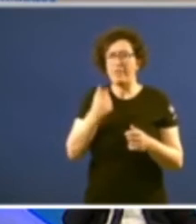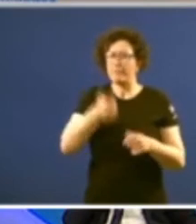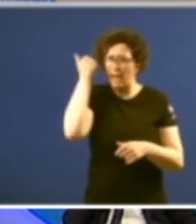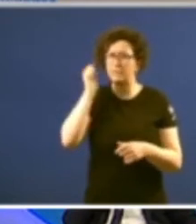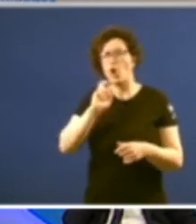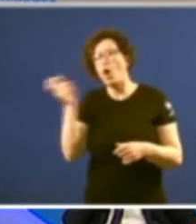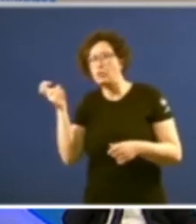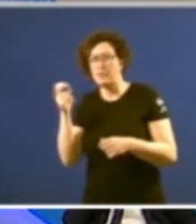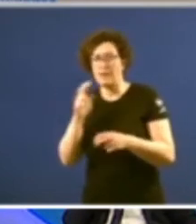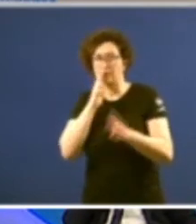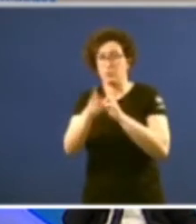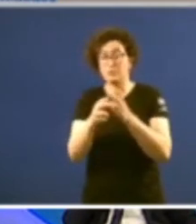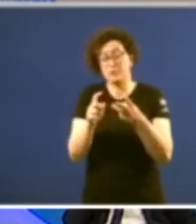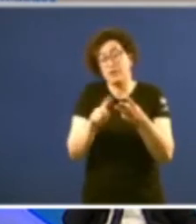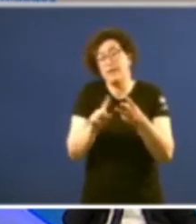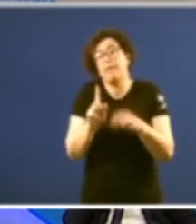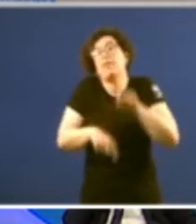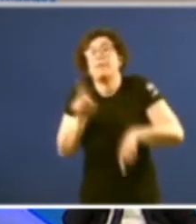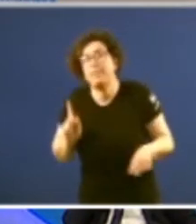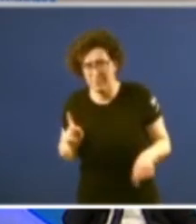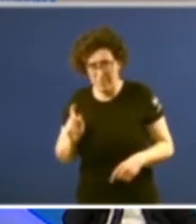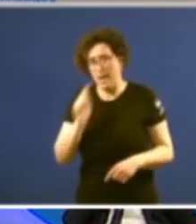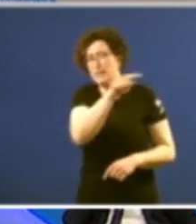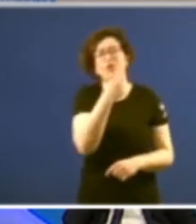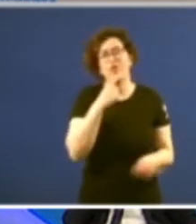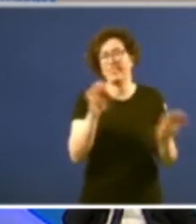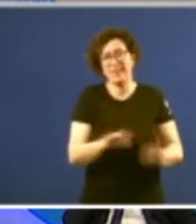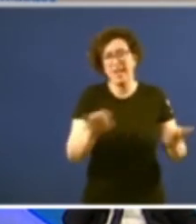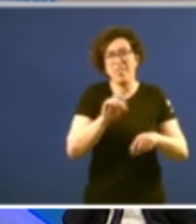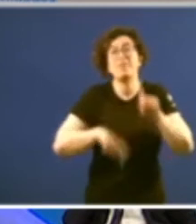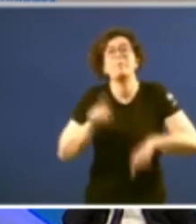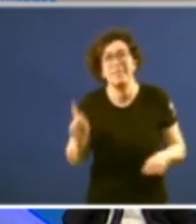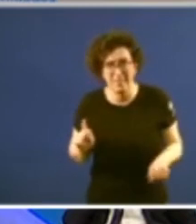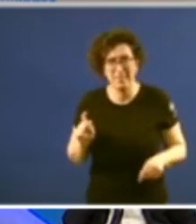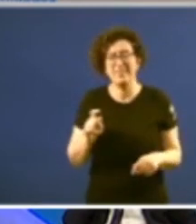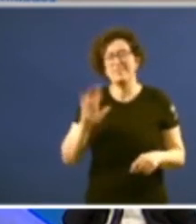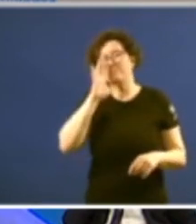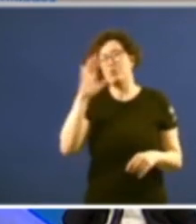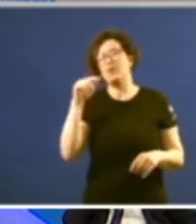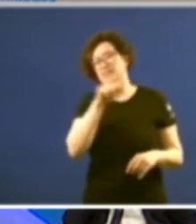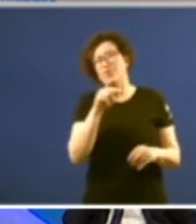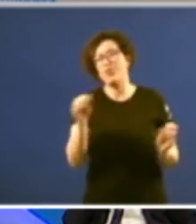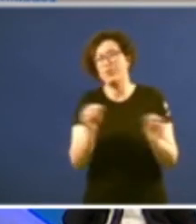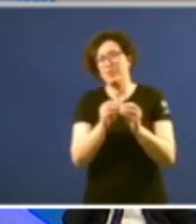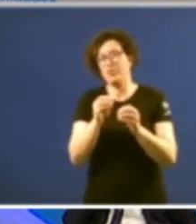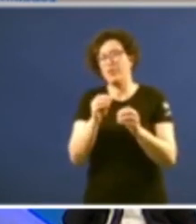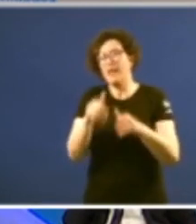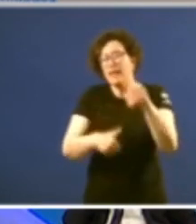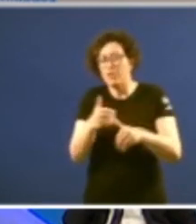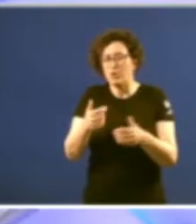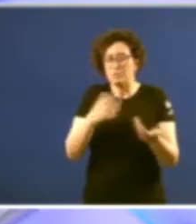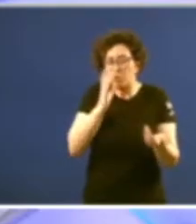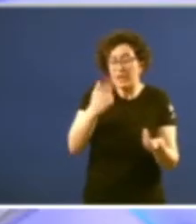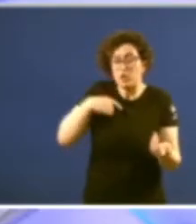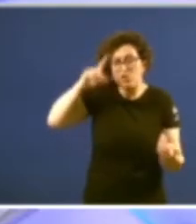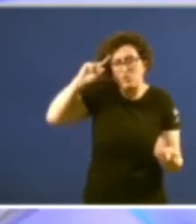depende aí non estaba o depende e foi un pouco que pasou naquela selección non se sabía moi ben